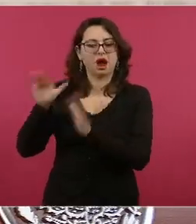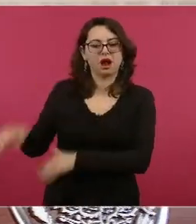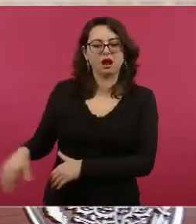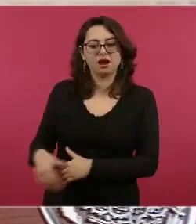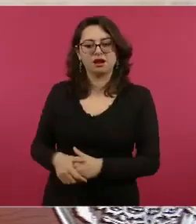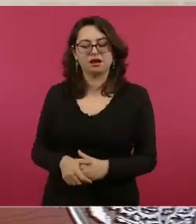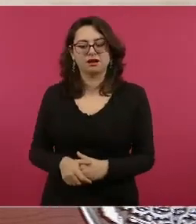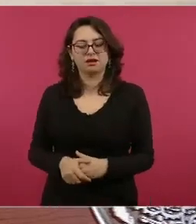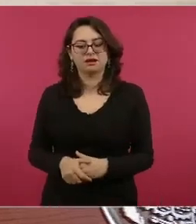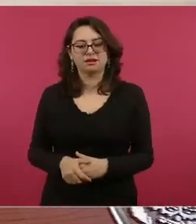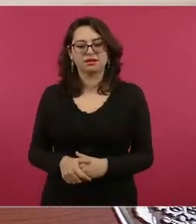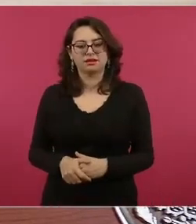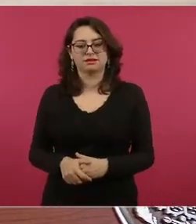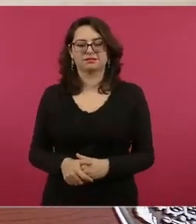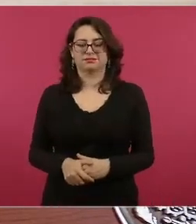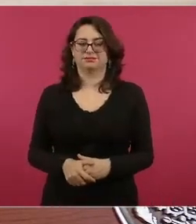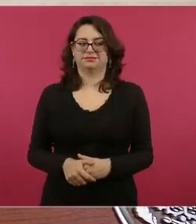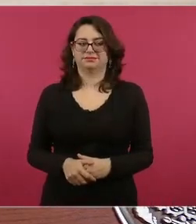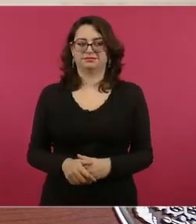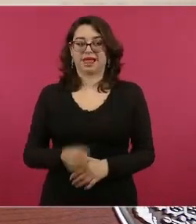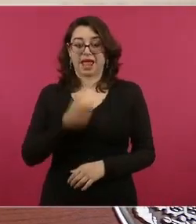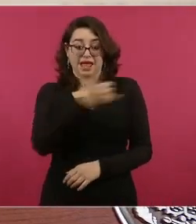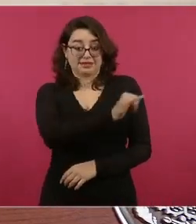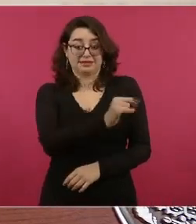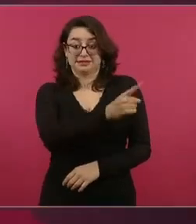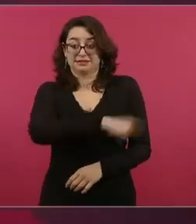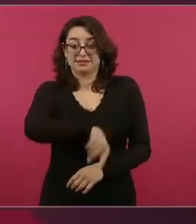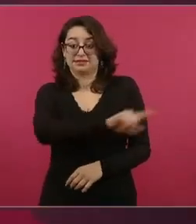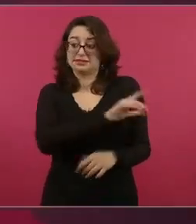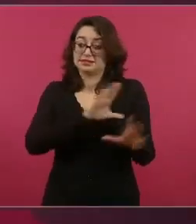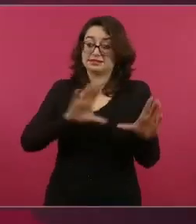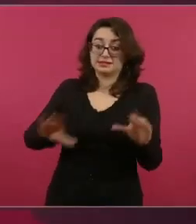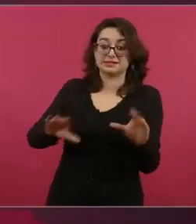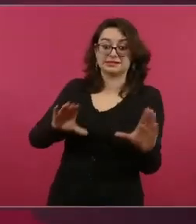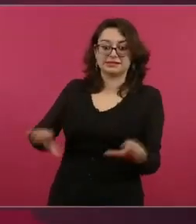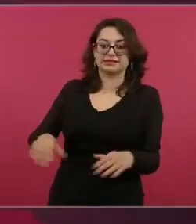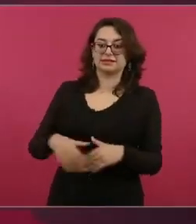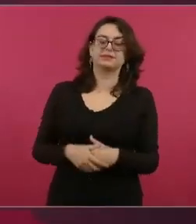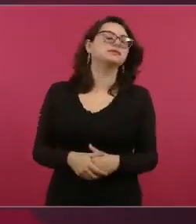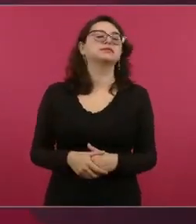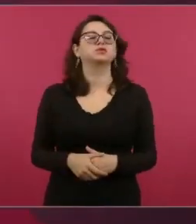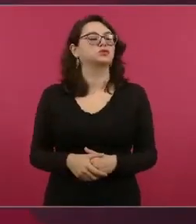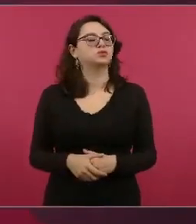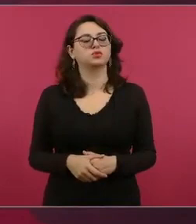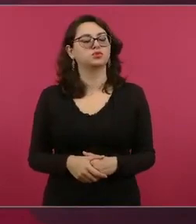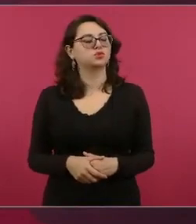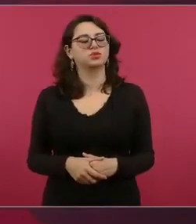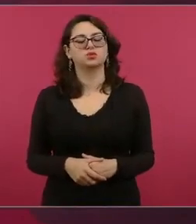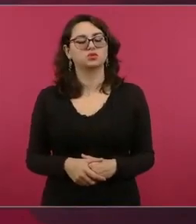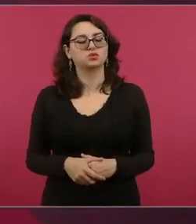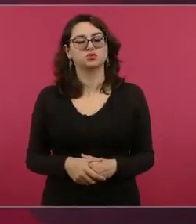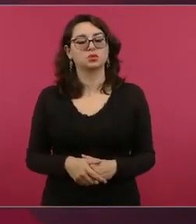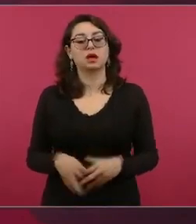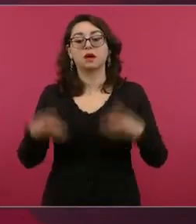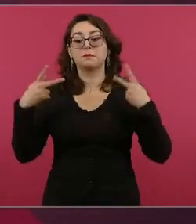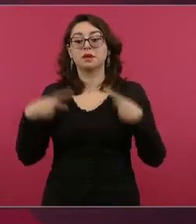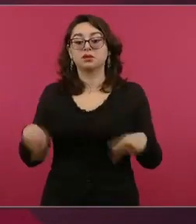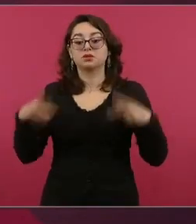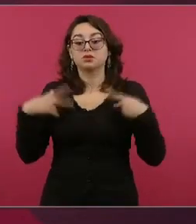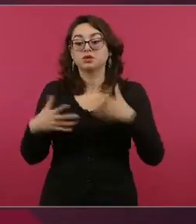hasta los científicos tienen que tener una actitud